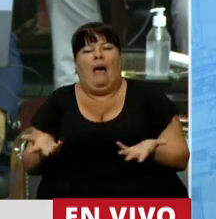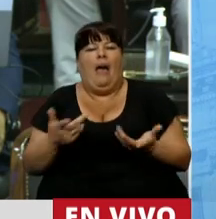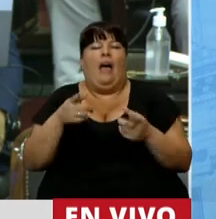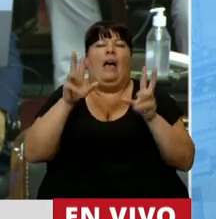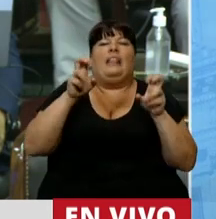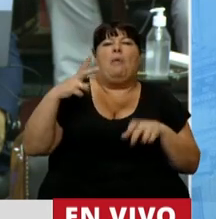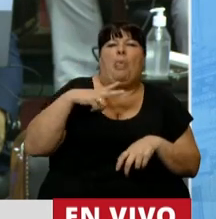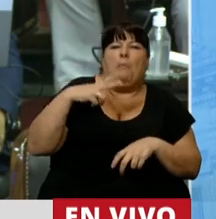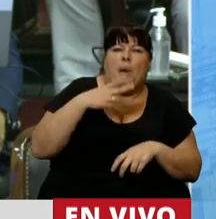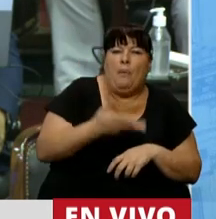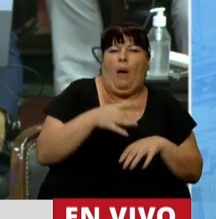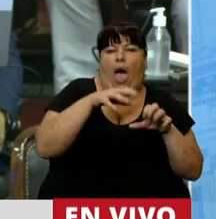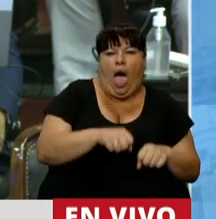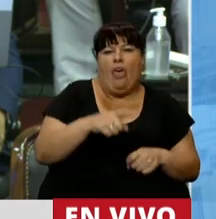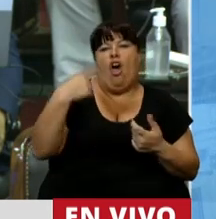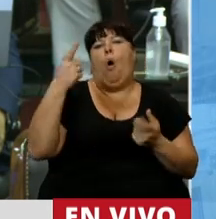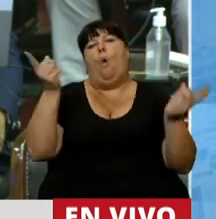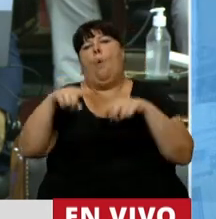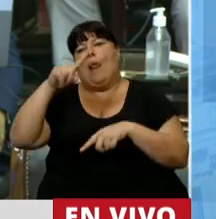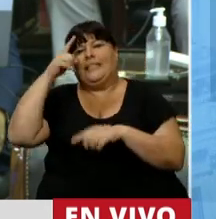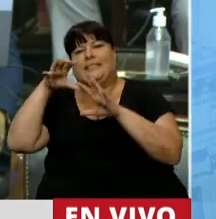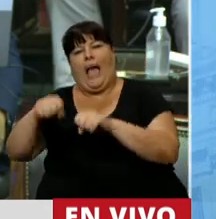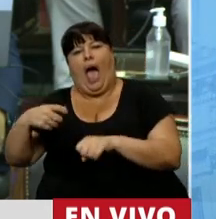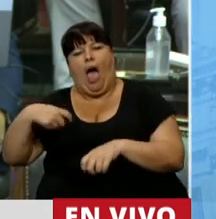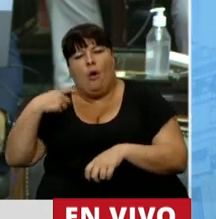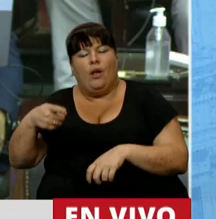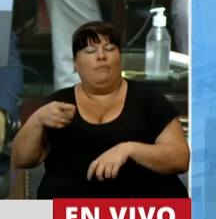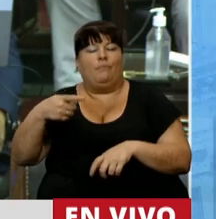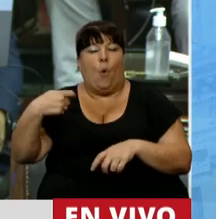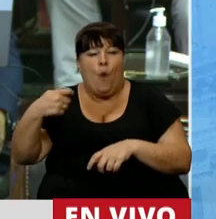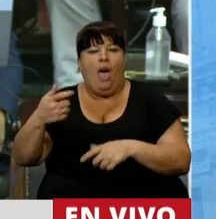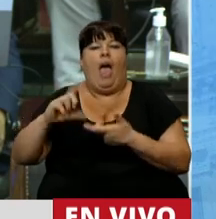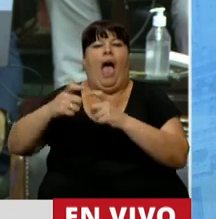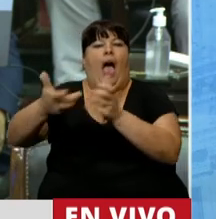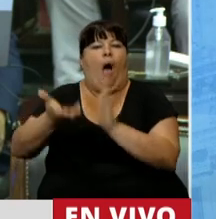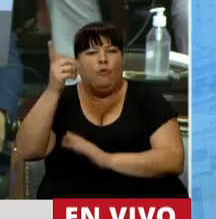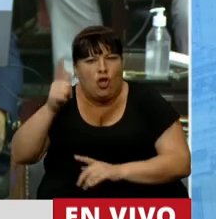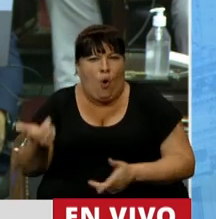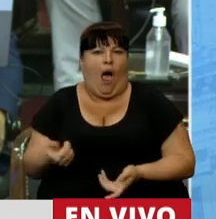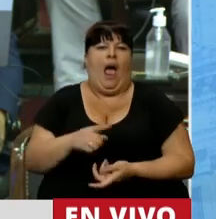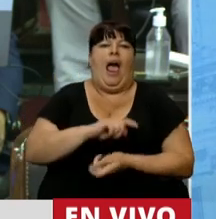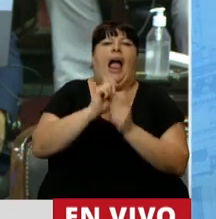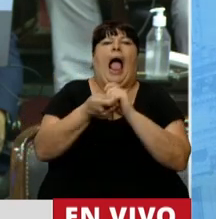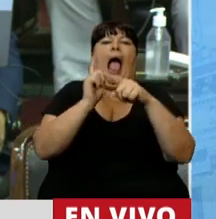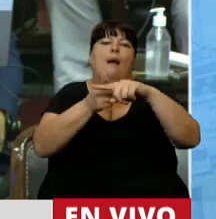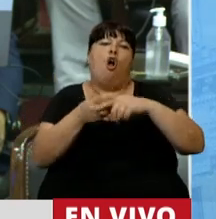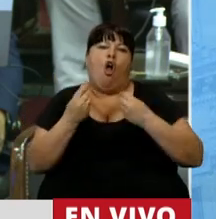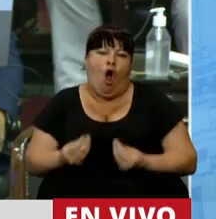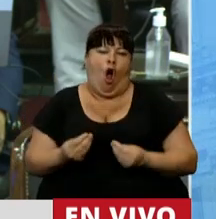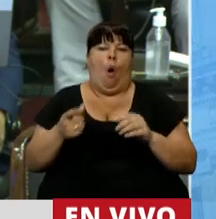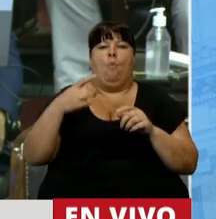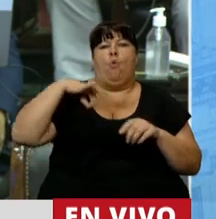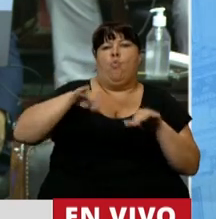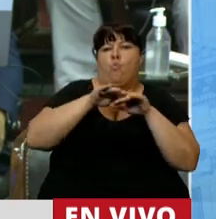privatizaciones, las estatizaciones, la falta de movilidad, el cambio de fórmula, el